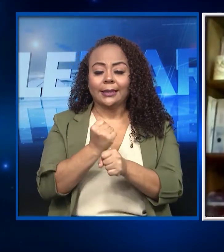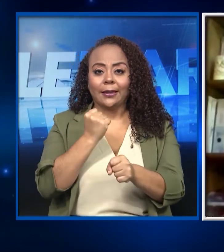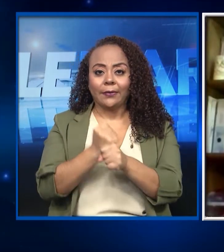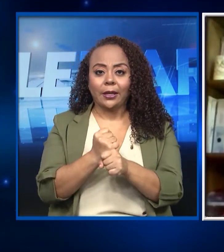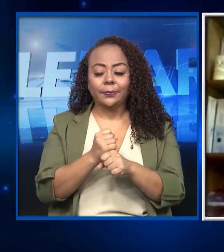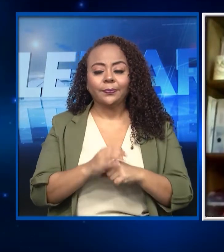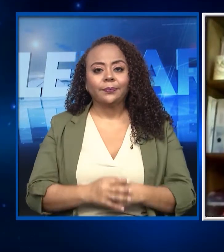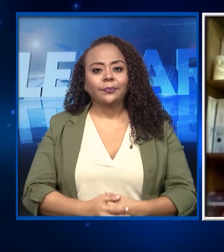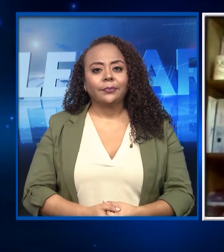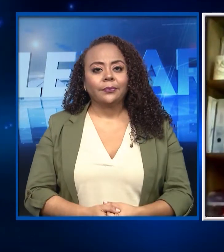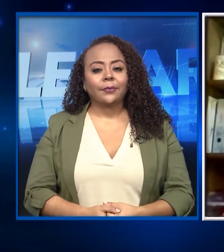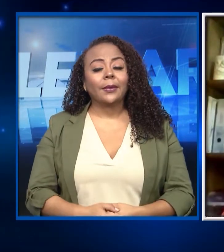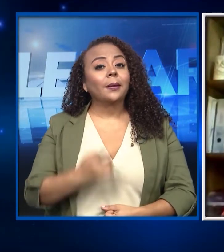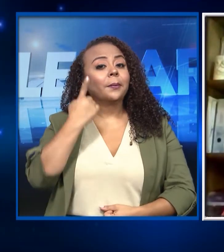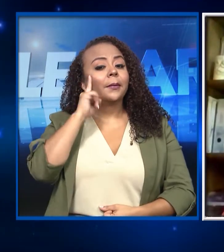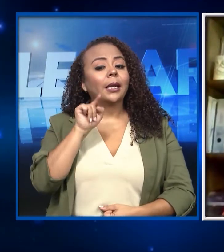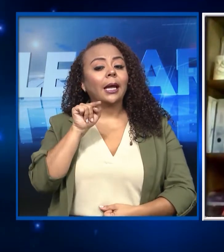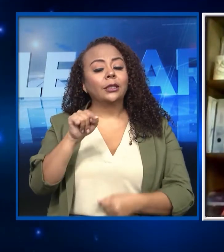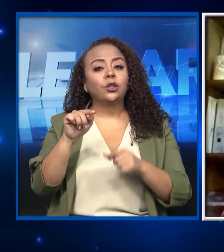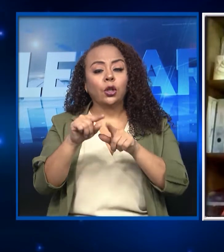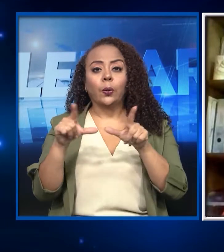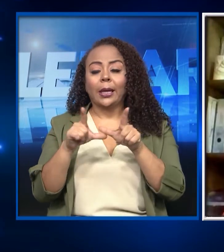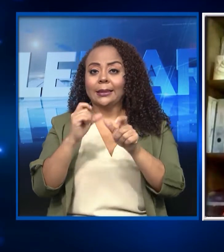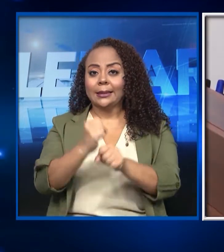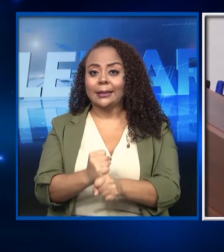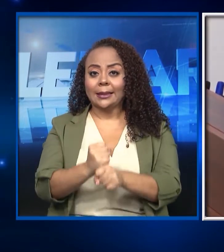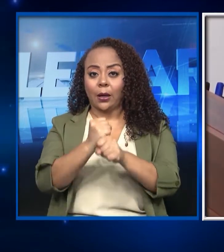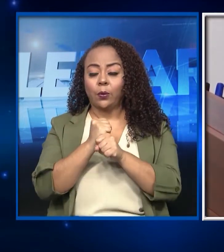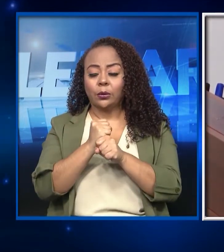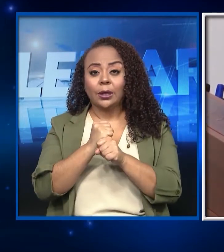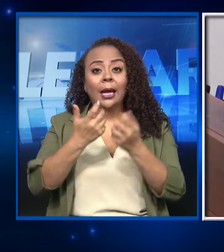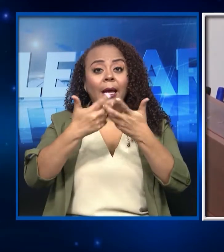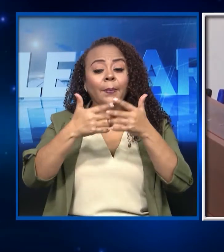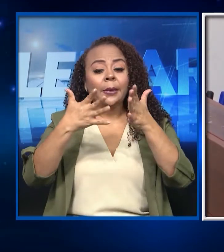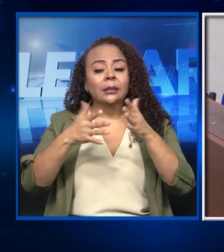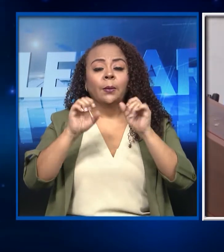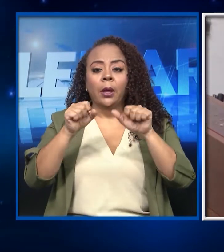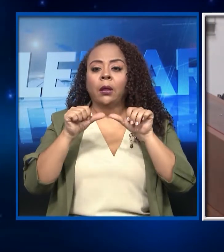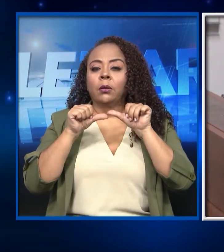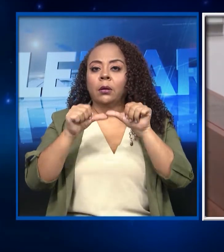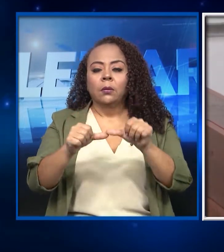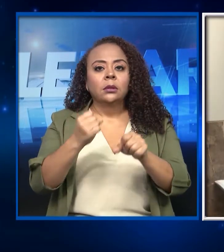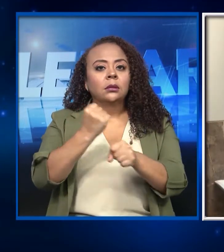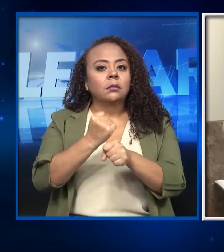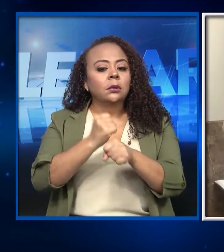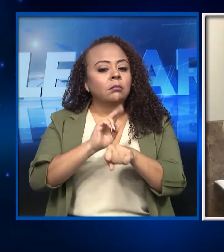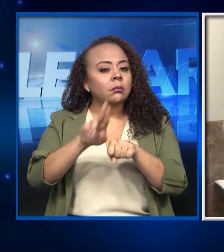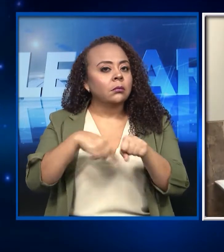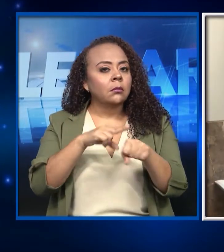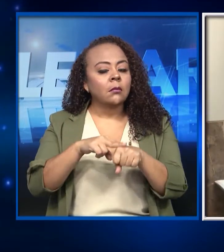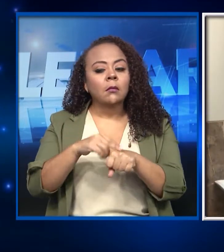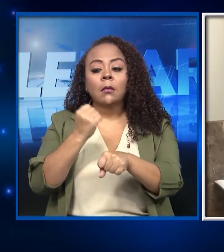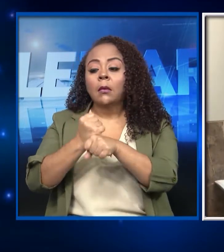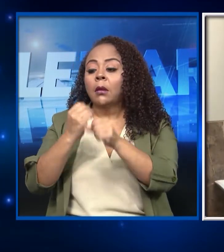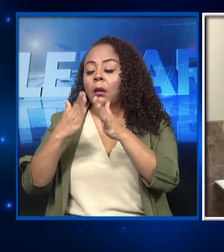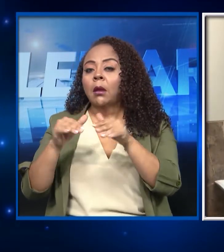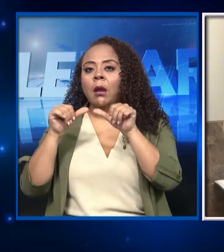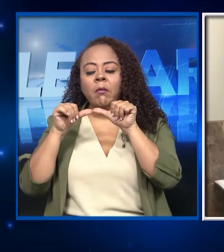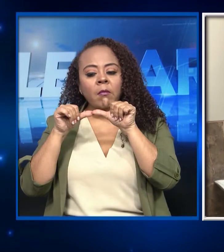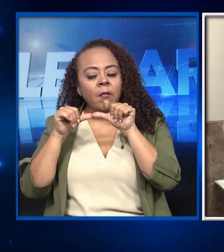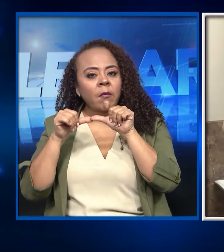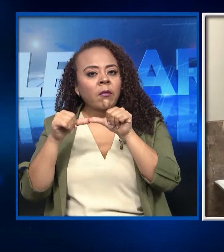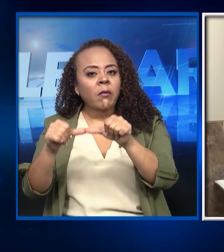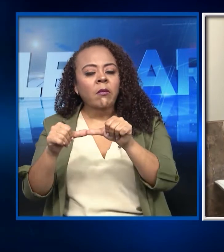bien ustedes decían, para que sean lugares seguros, de modo que las empresas puedan continuar operando, los trabajadores puedan trabajar de manera